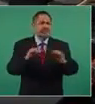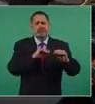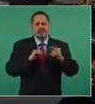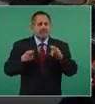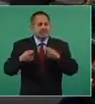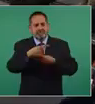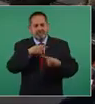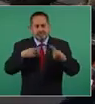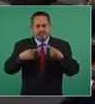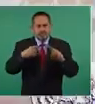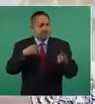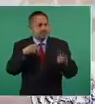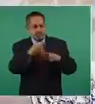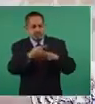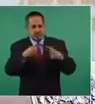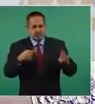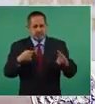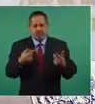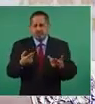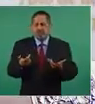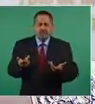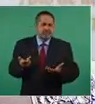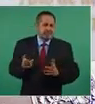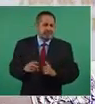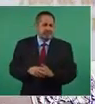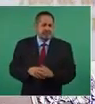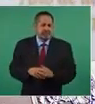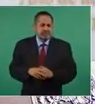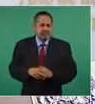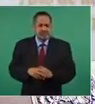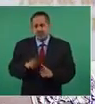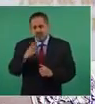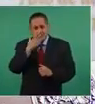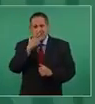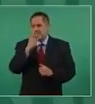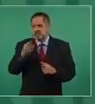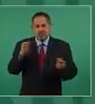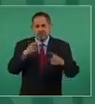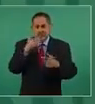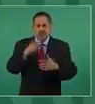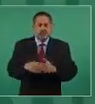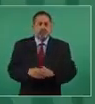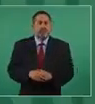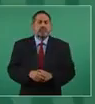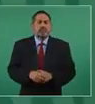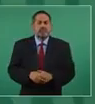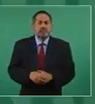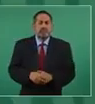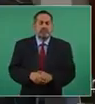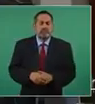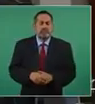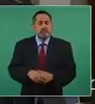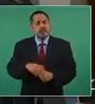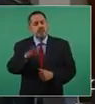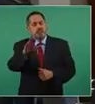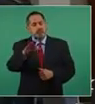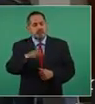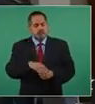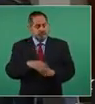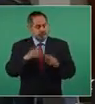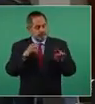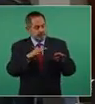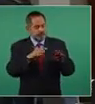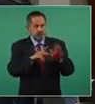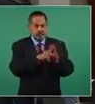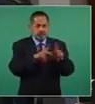réplica y la contrarréplica y eso es muy bueno. Ya que fija usted la atención en la